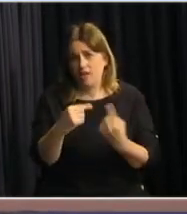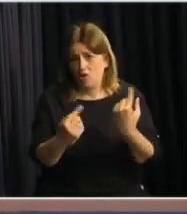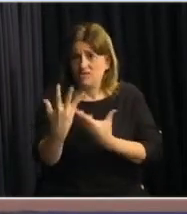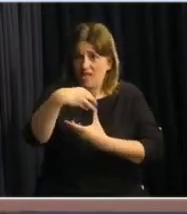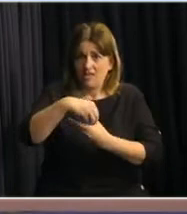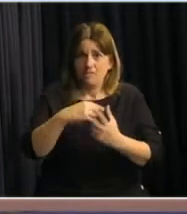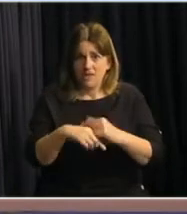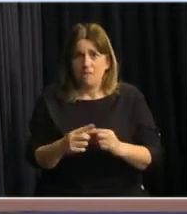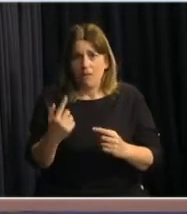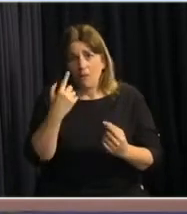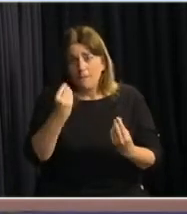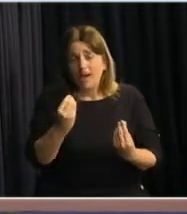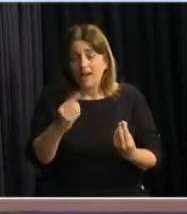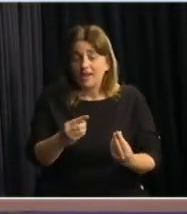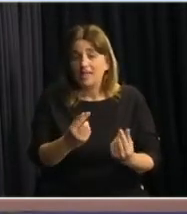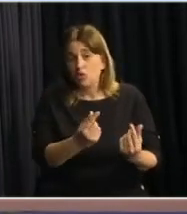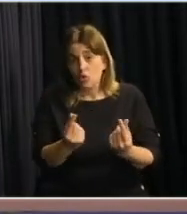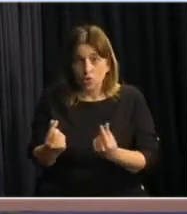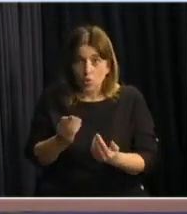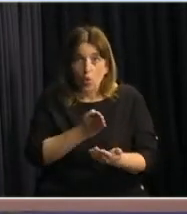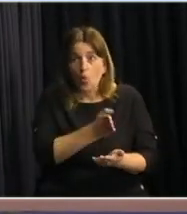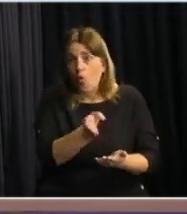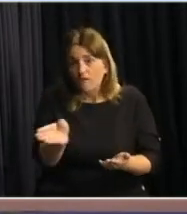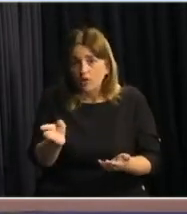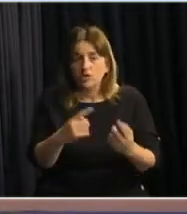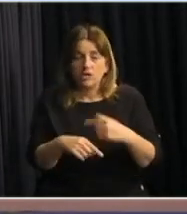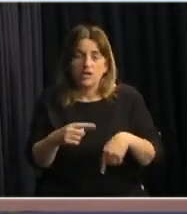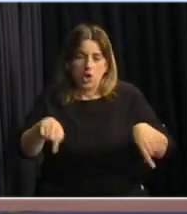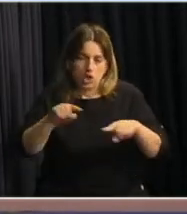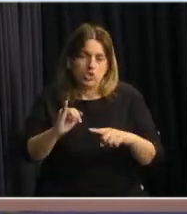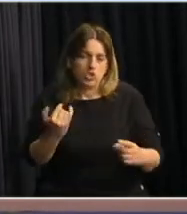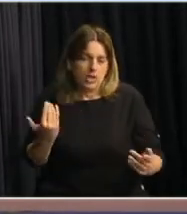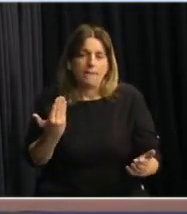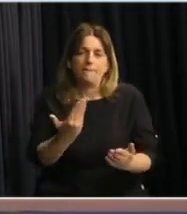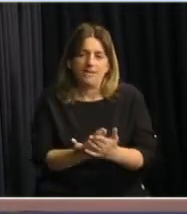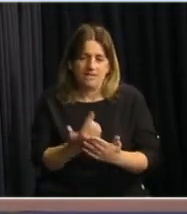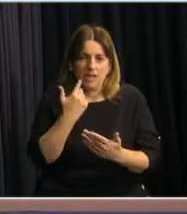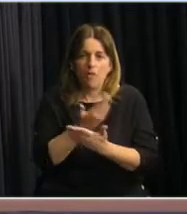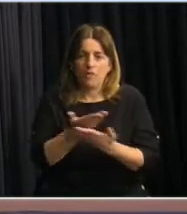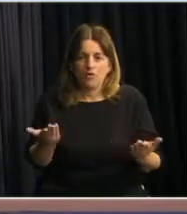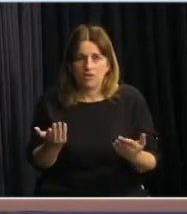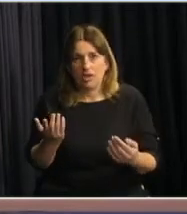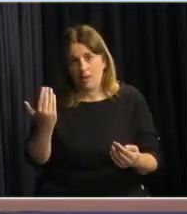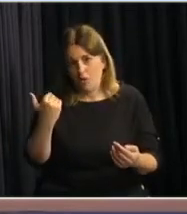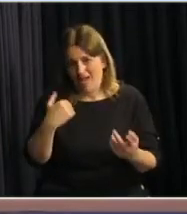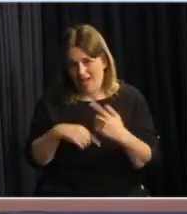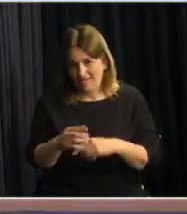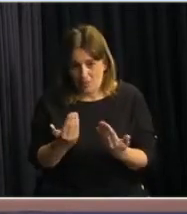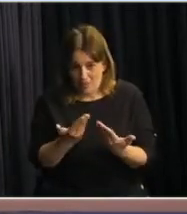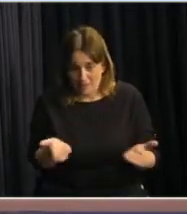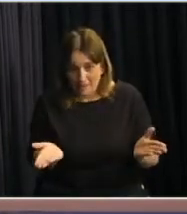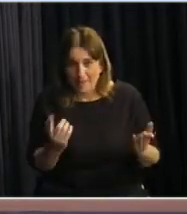estimaciones para estos rubros son básicamente la que nosotros habíamos presentado en la exposición de motivos